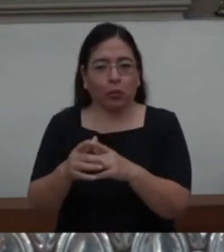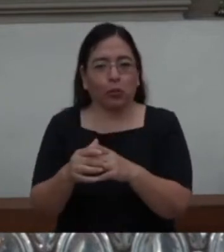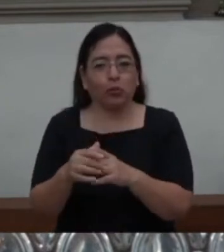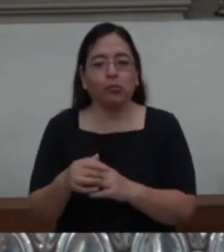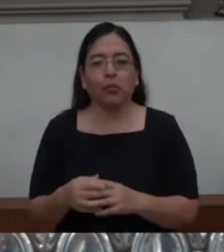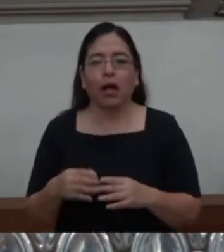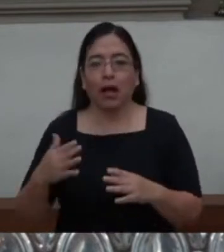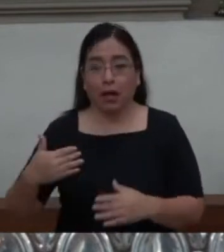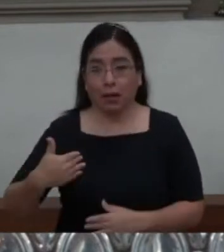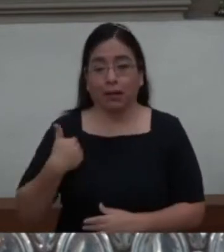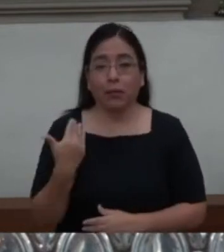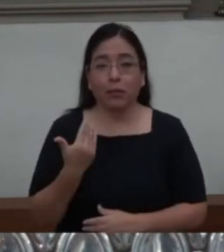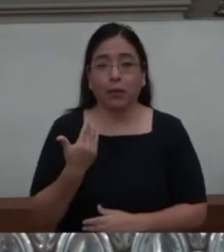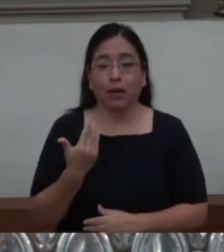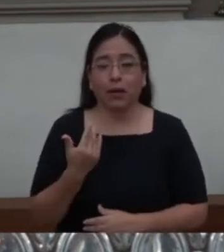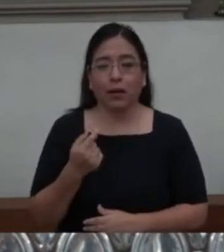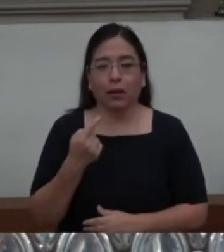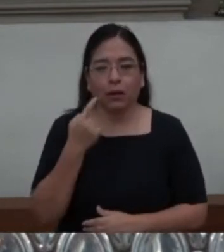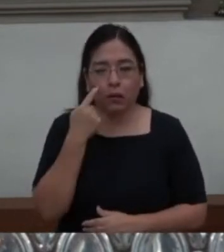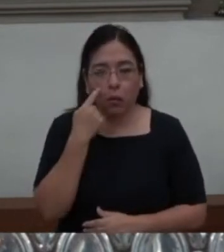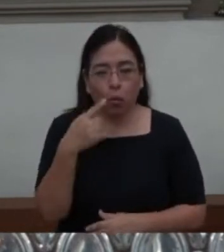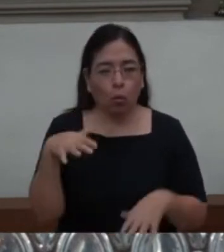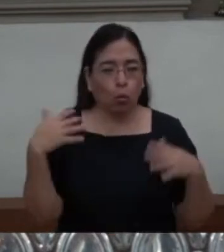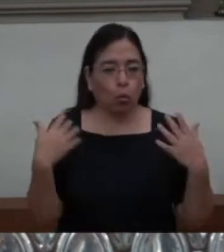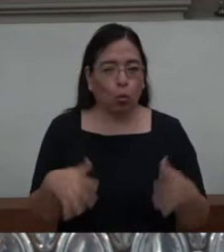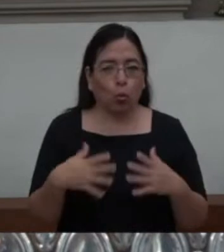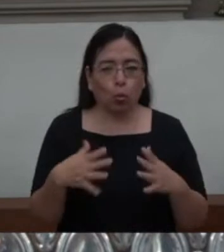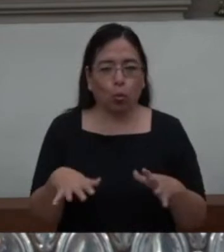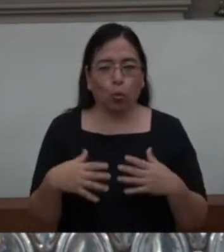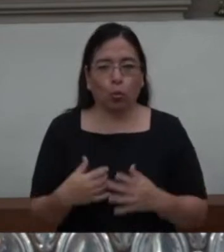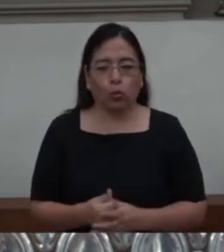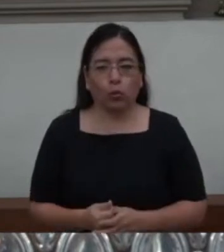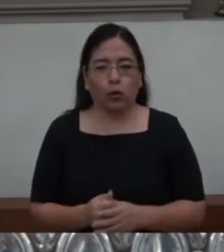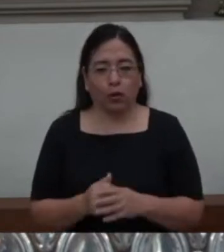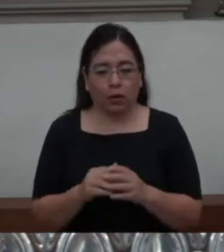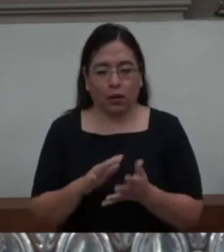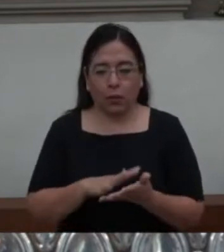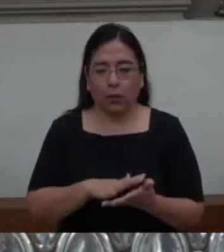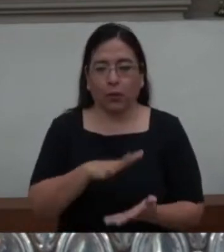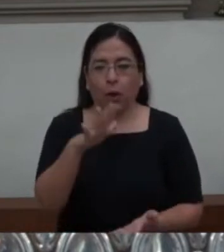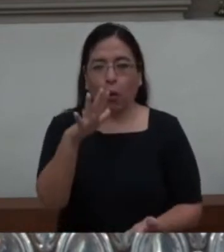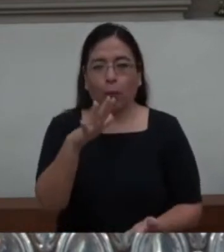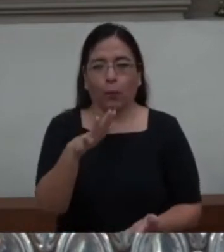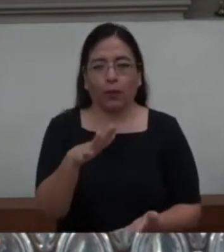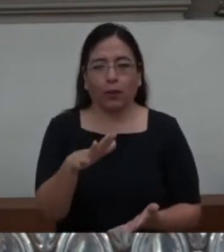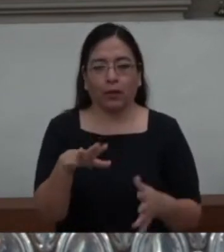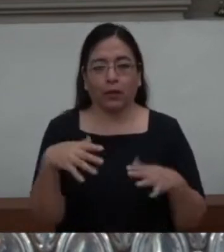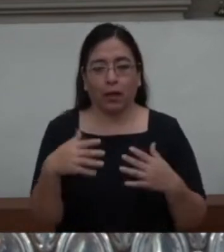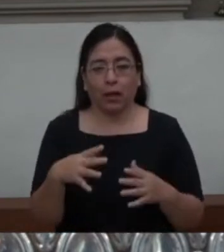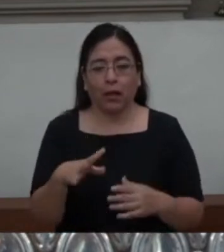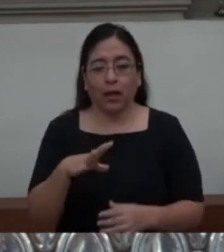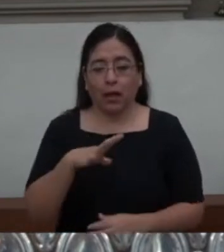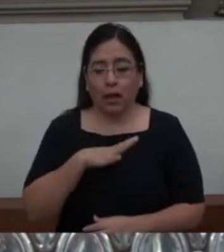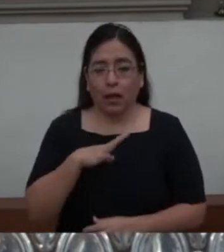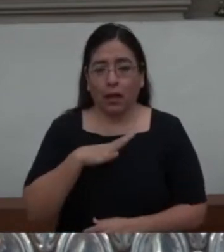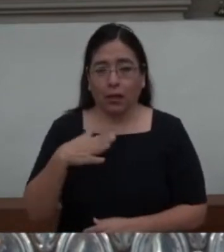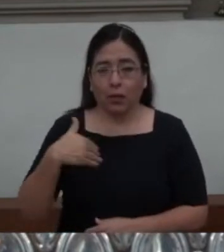Y en acciones tan puntuales, aparece un milagro.